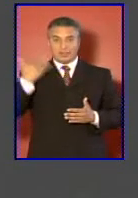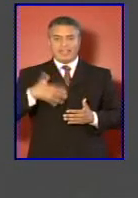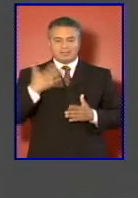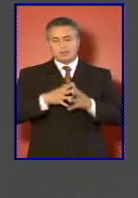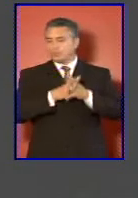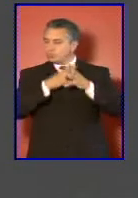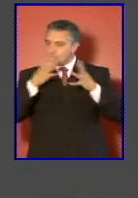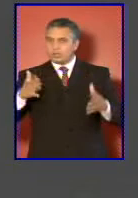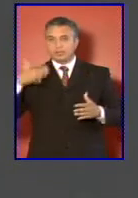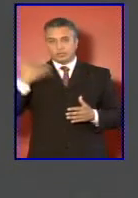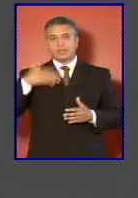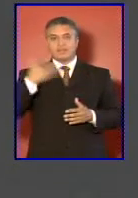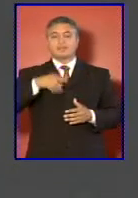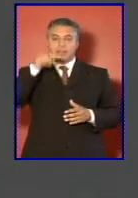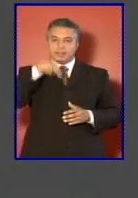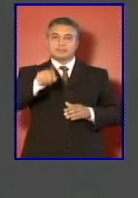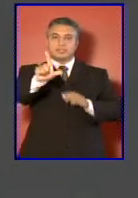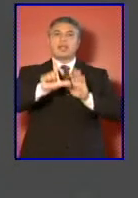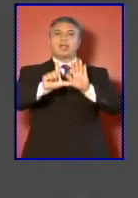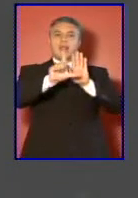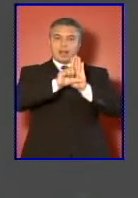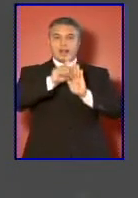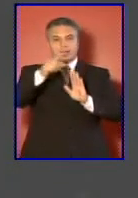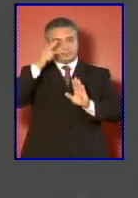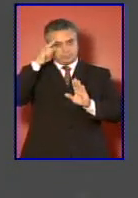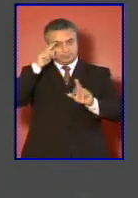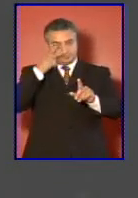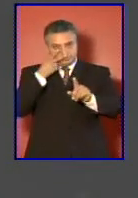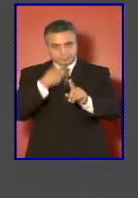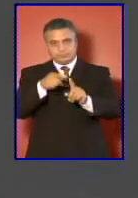ley contemple estos elementos.